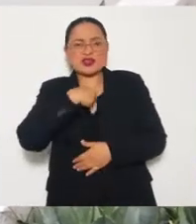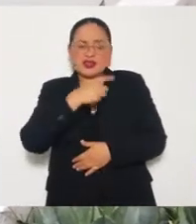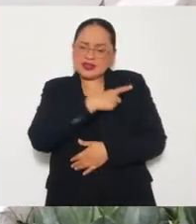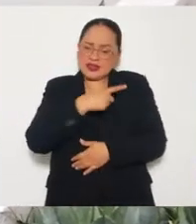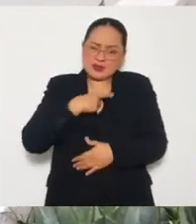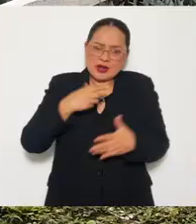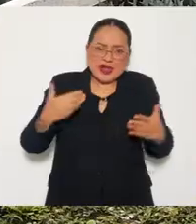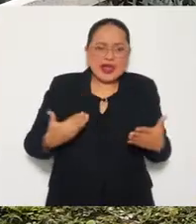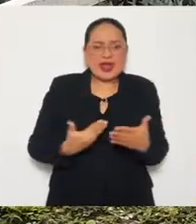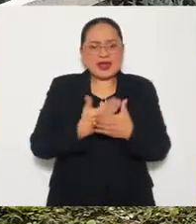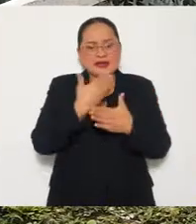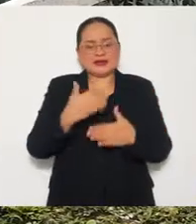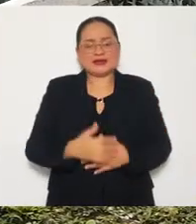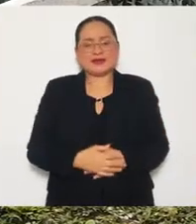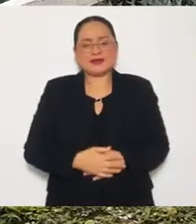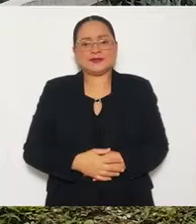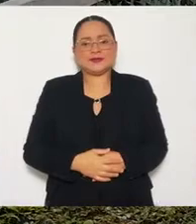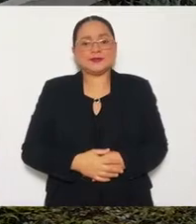No se hace.